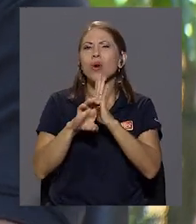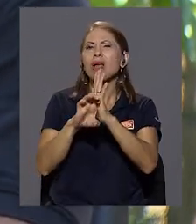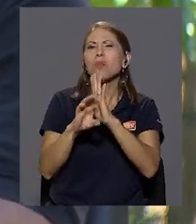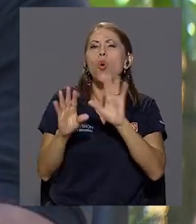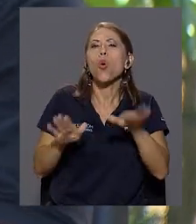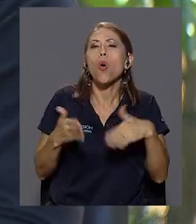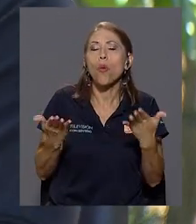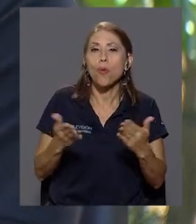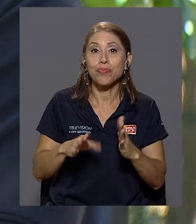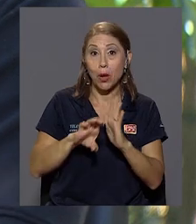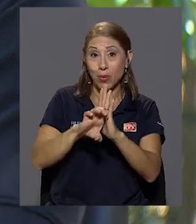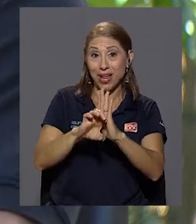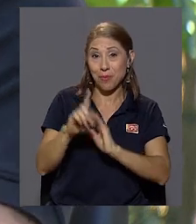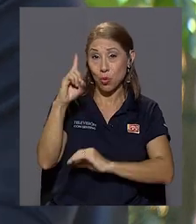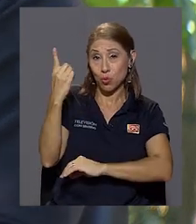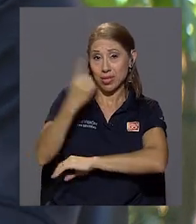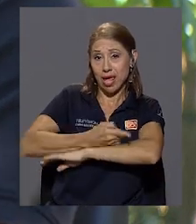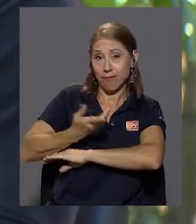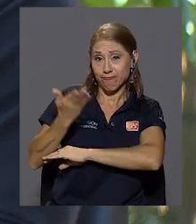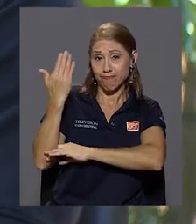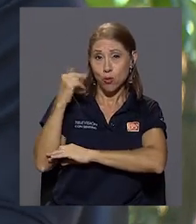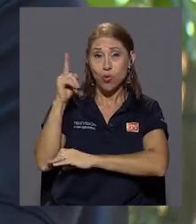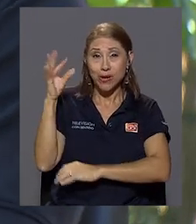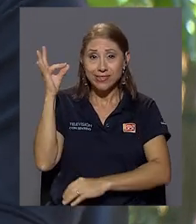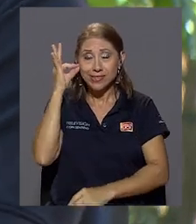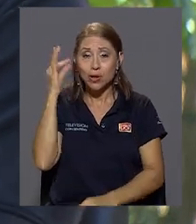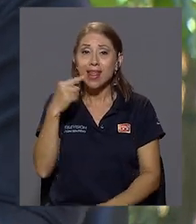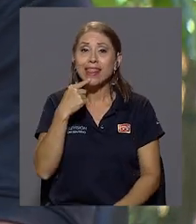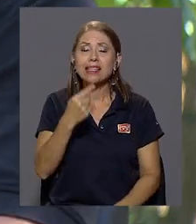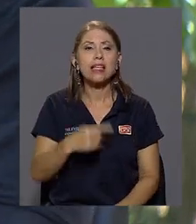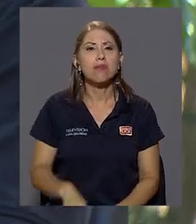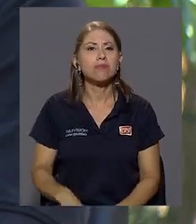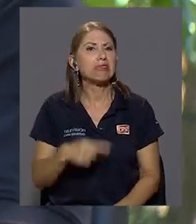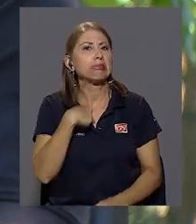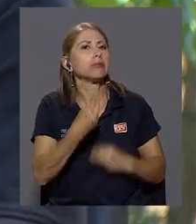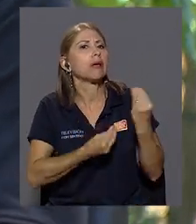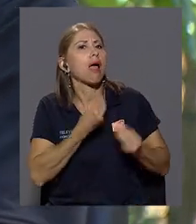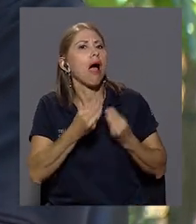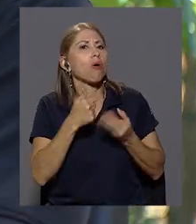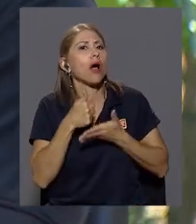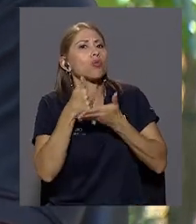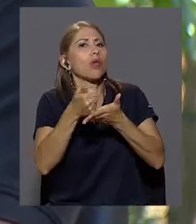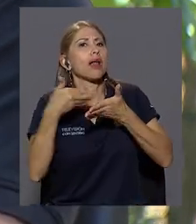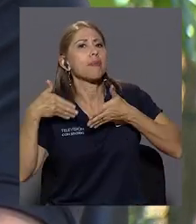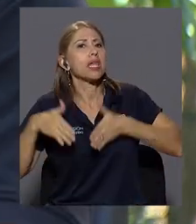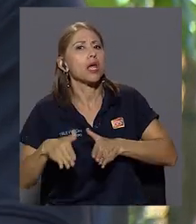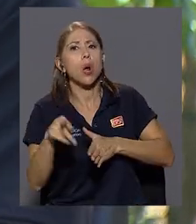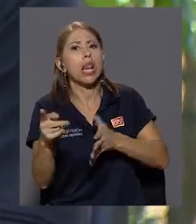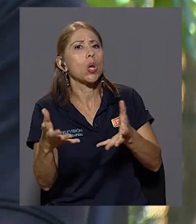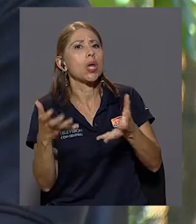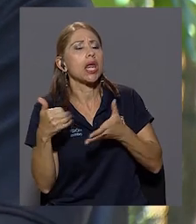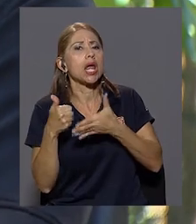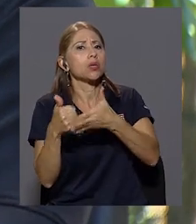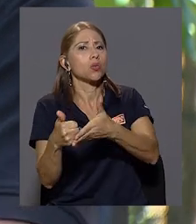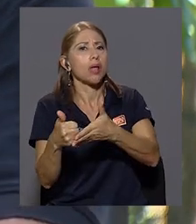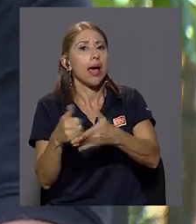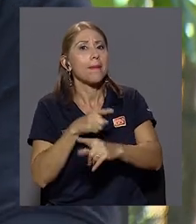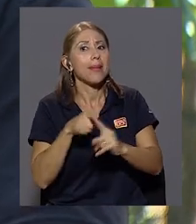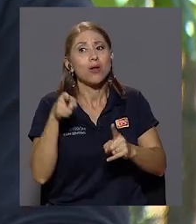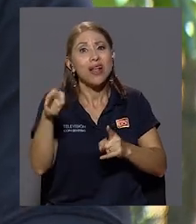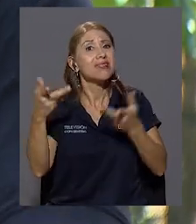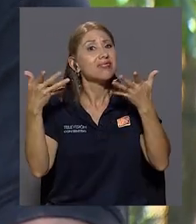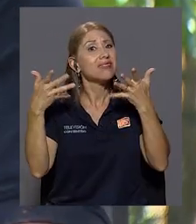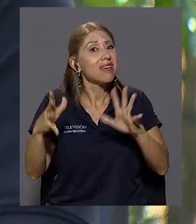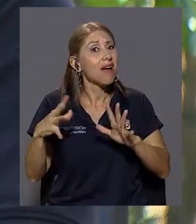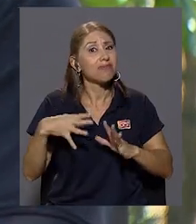Por ejemplo, un día una señora decía, ¿qué hago para ayudar a mi hijo? Él no quiere ayuda, pero